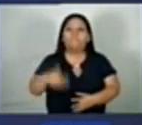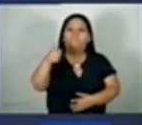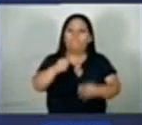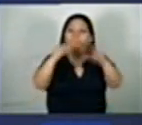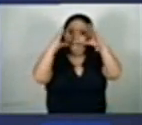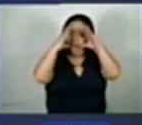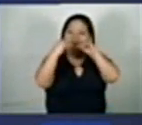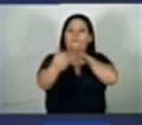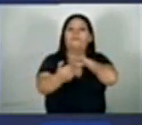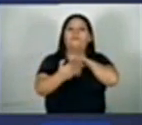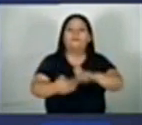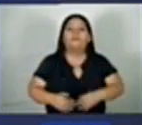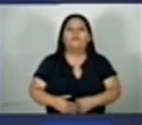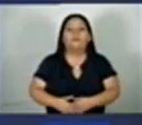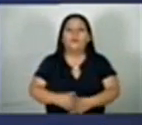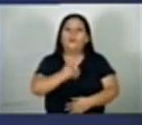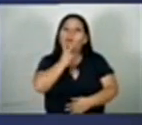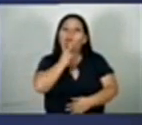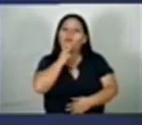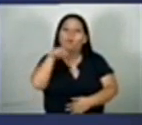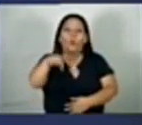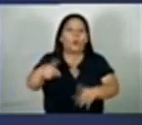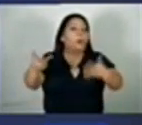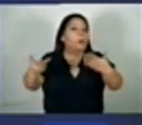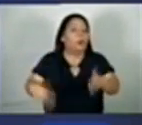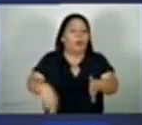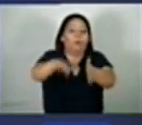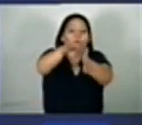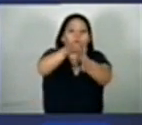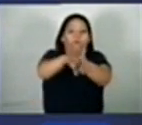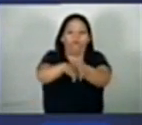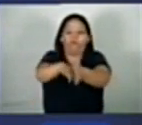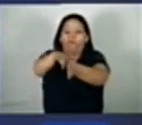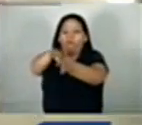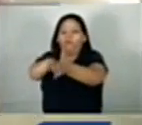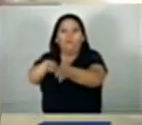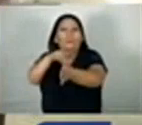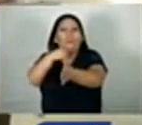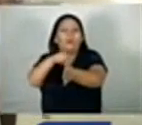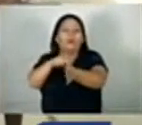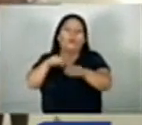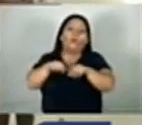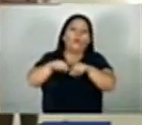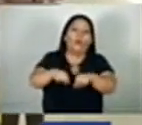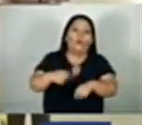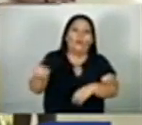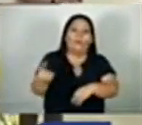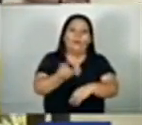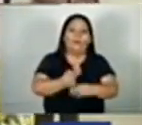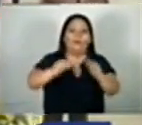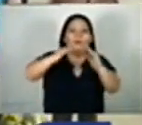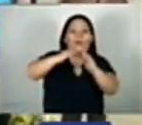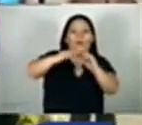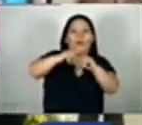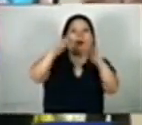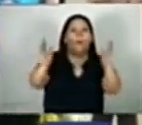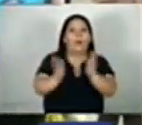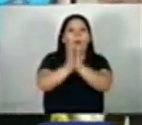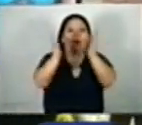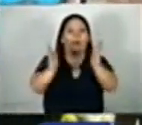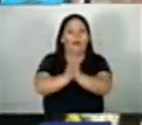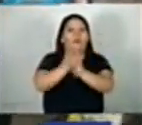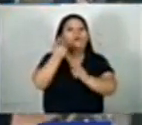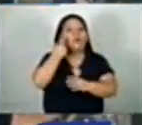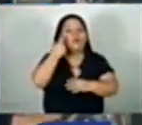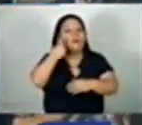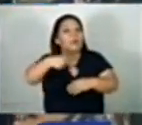Buenas noches para ti también. Y este viernes fueron sepultados los miembros de una iglesia evangélica que murieron en un accidente de tránsito cuando se dirigían